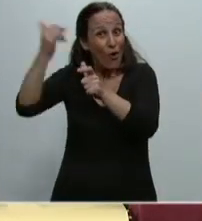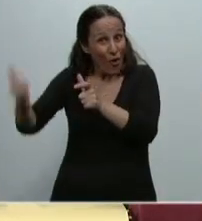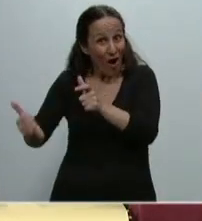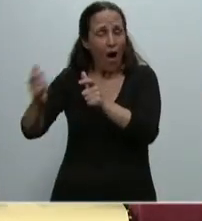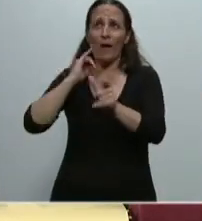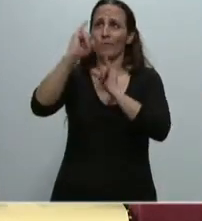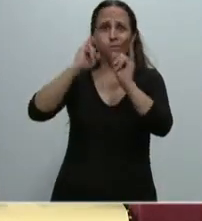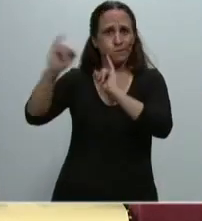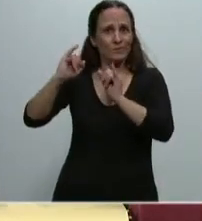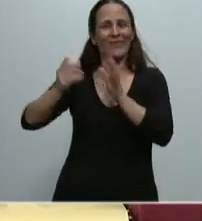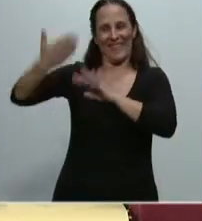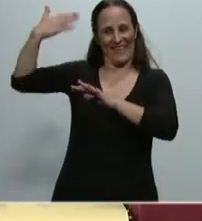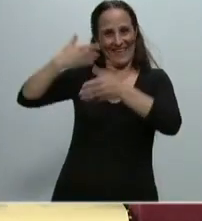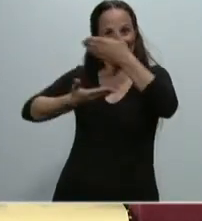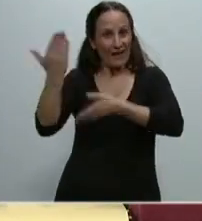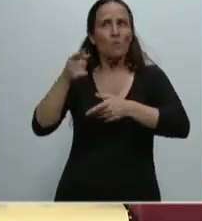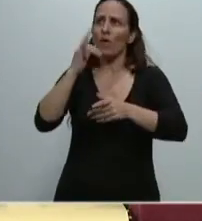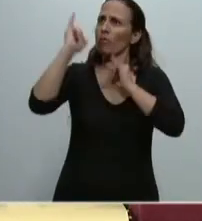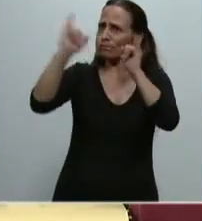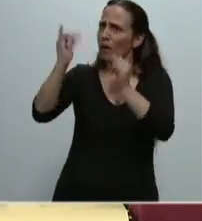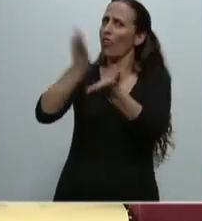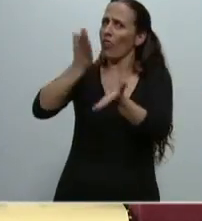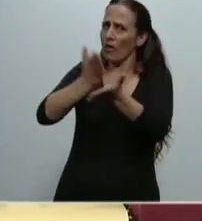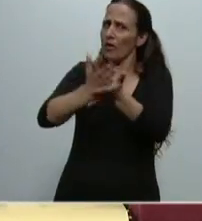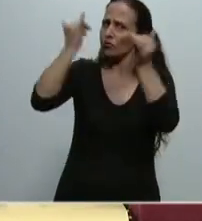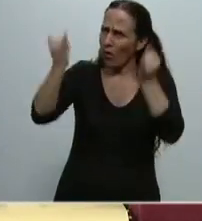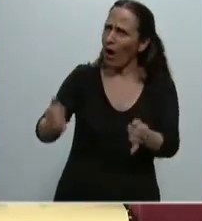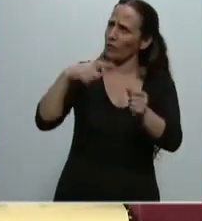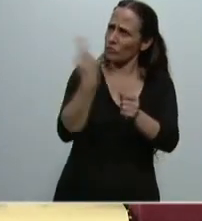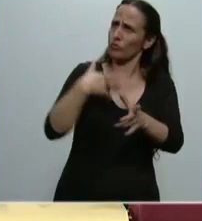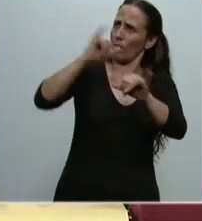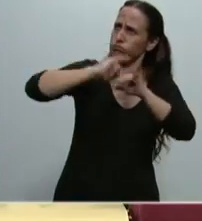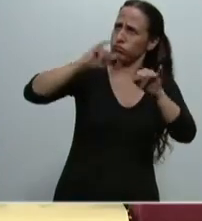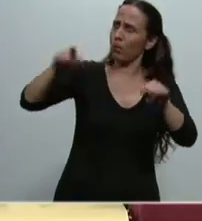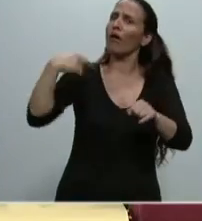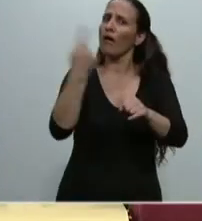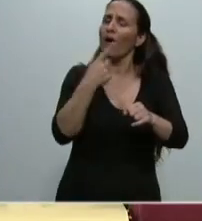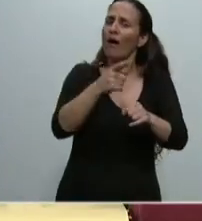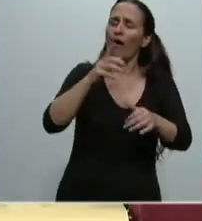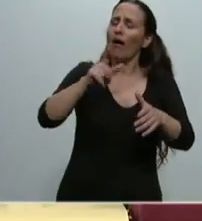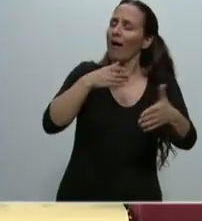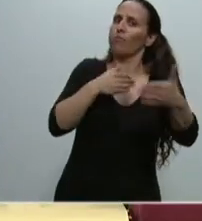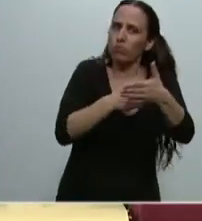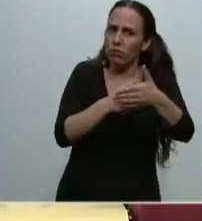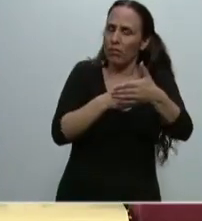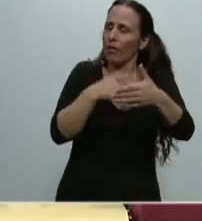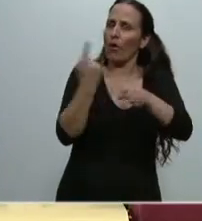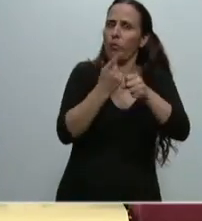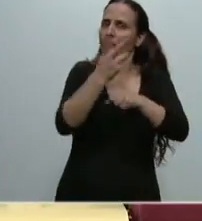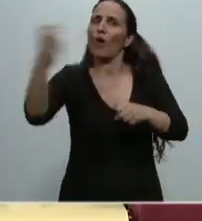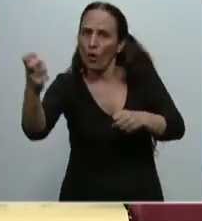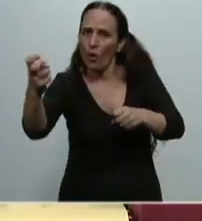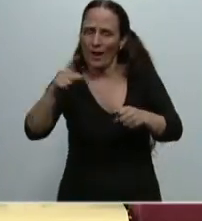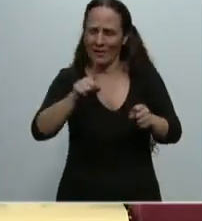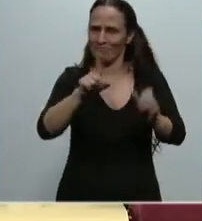bonos, de los canjes, de los derechos que los asistían frente a la obstrucción ilegal e ilegítima que hacían para el